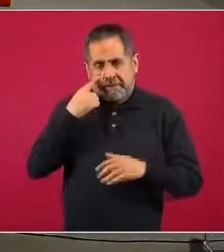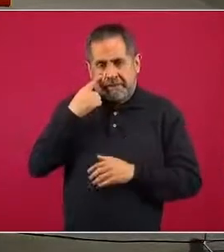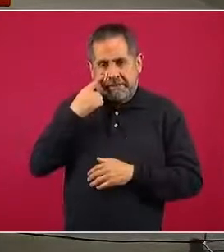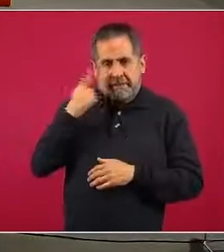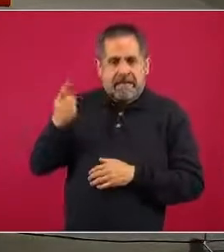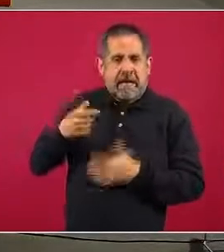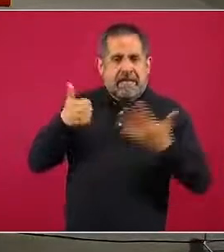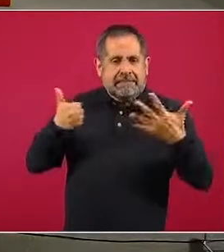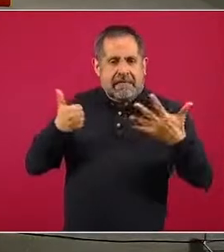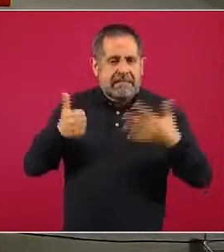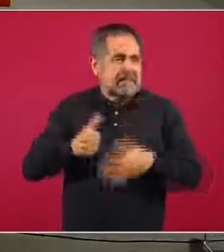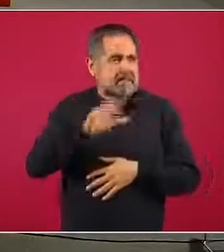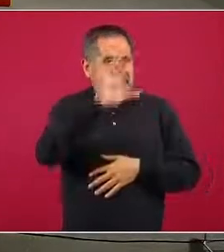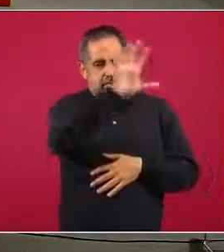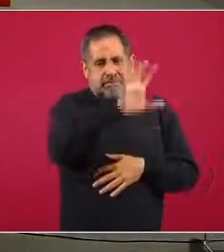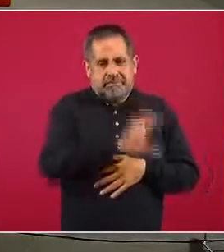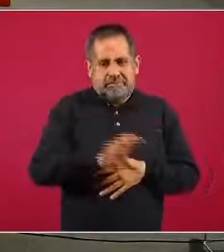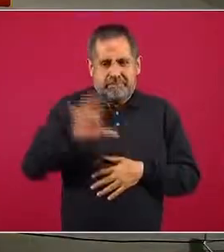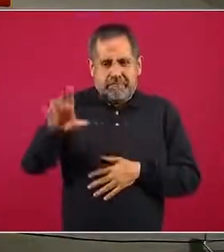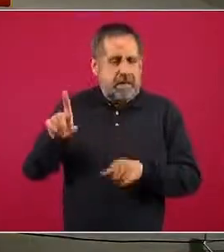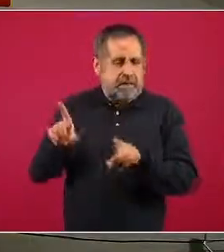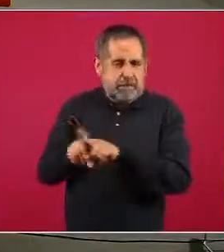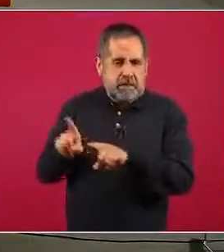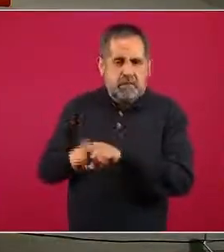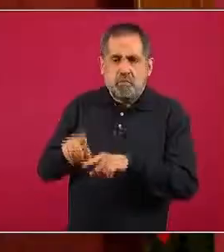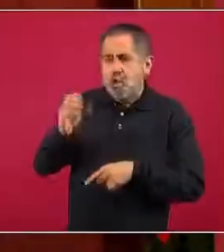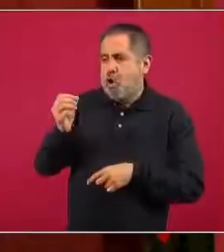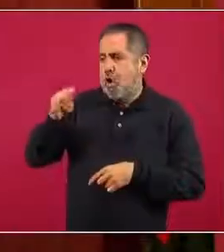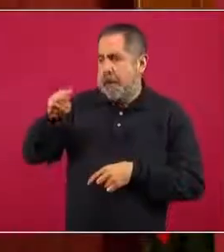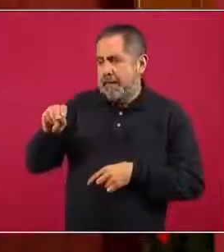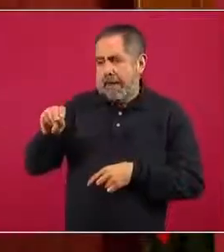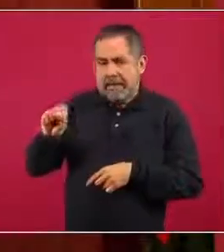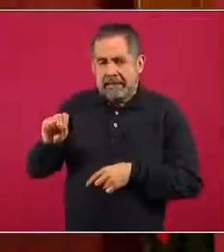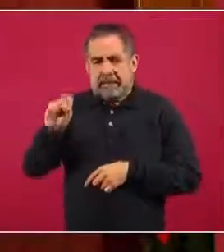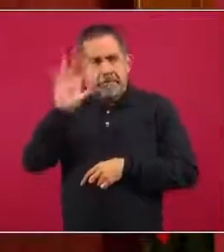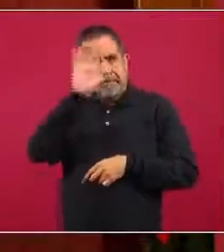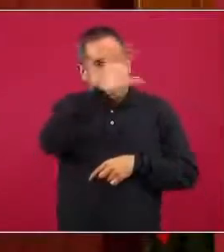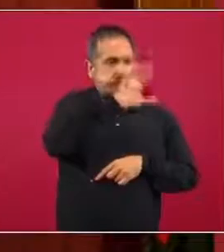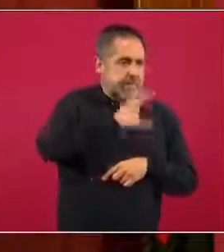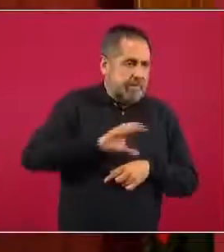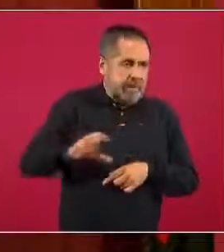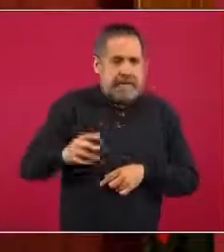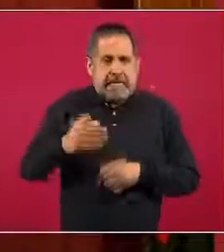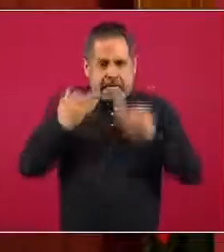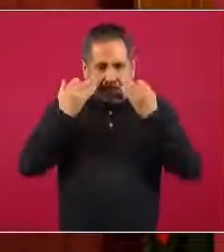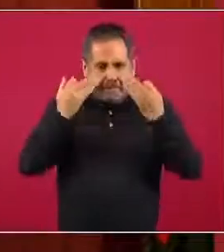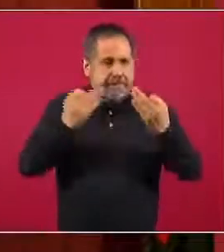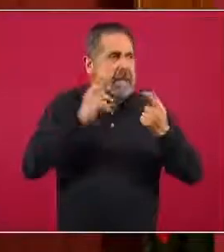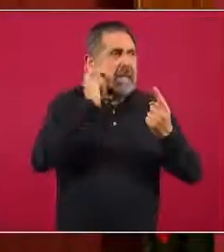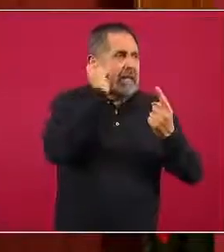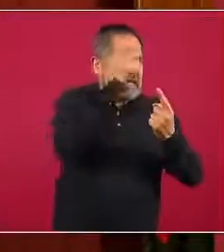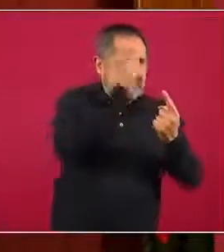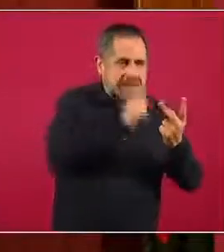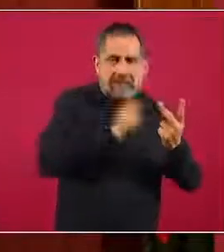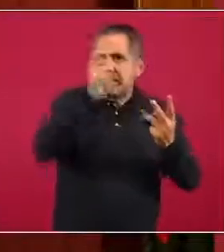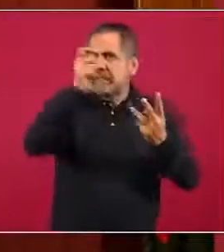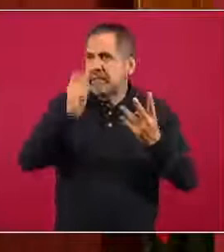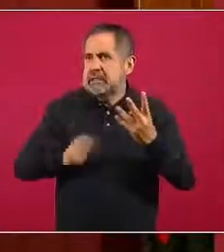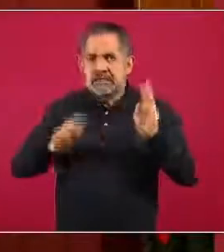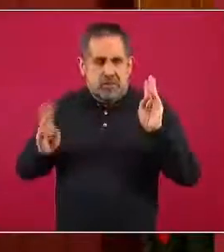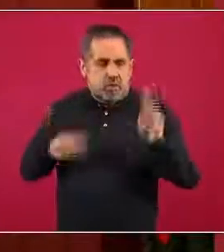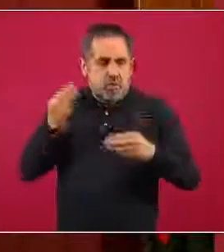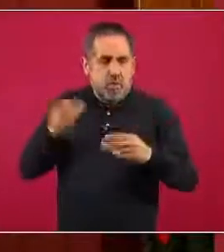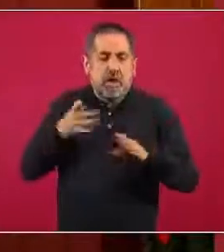seis regiones de la Organización Mundial de la Salud, que nos permite evidenciar un poco el comportamiento a nivel mundial,